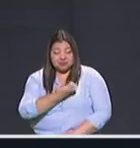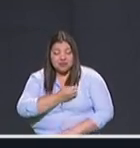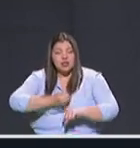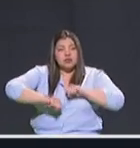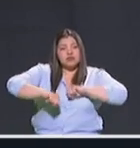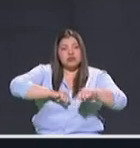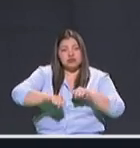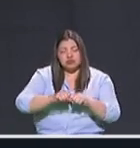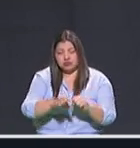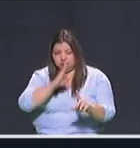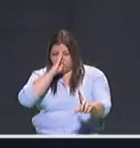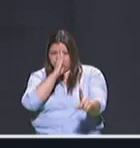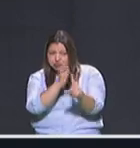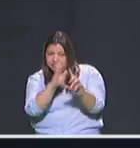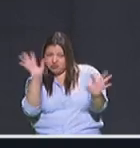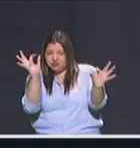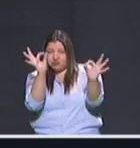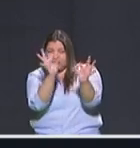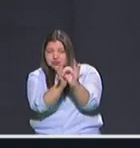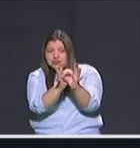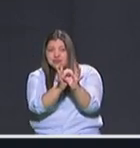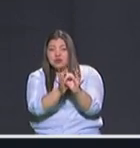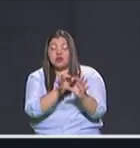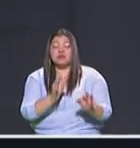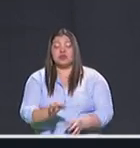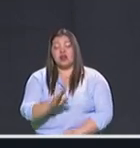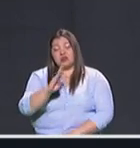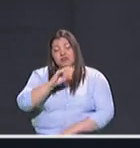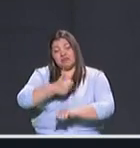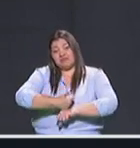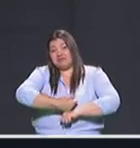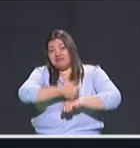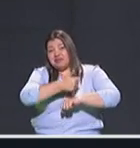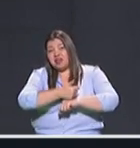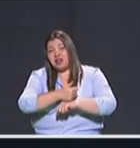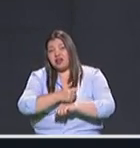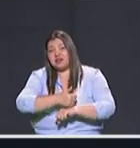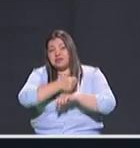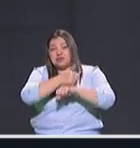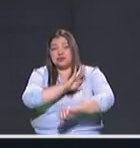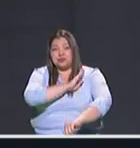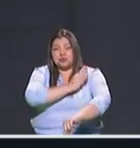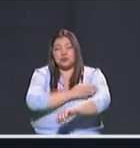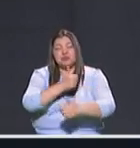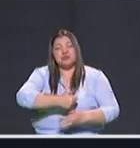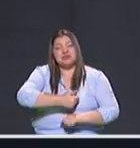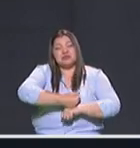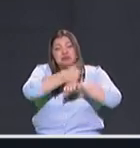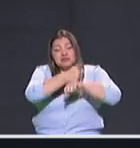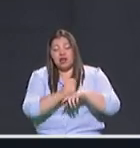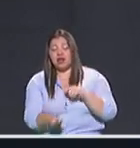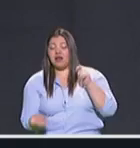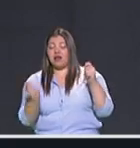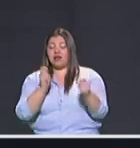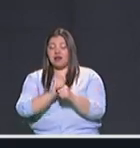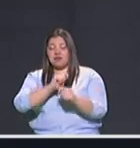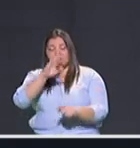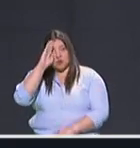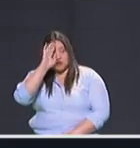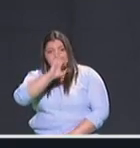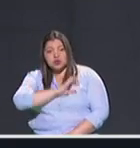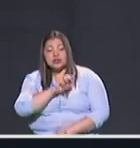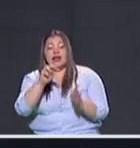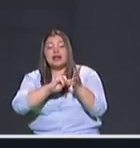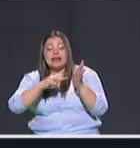con un enfoque integral con dos componentes. Es una autoridad que significa cambios en la operatividad policial, significa más tecnología, significa